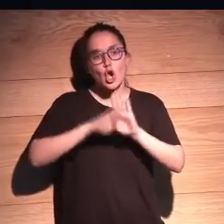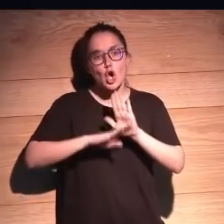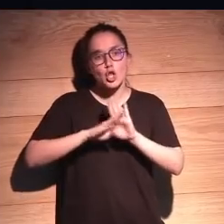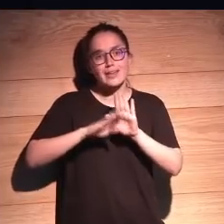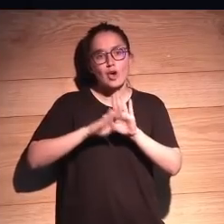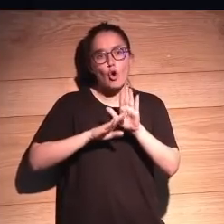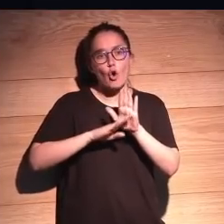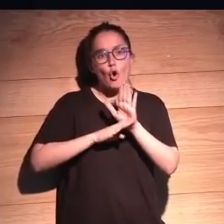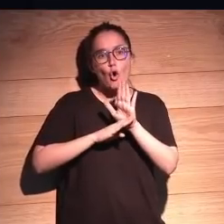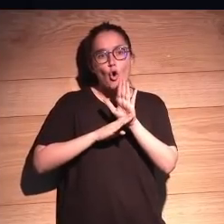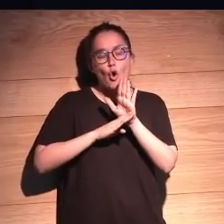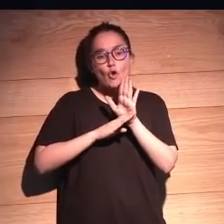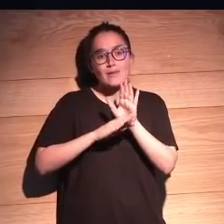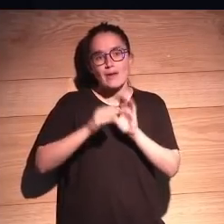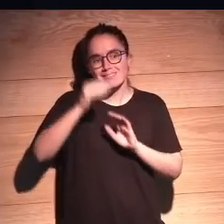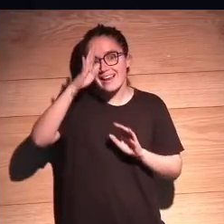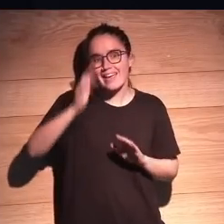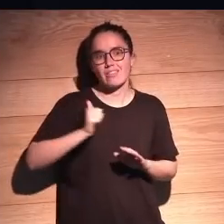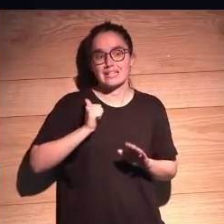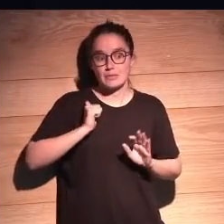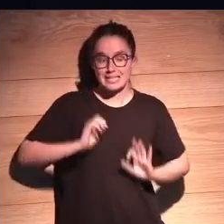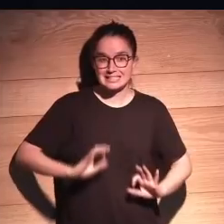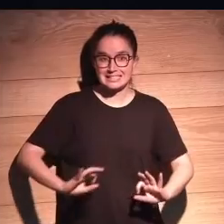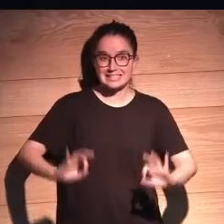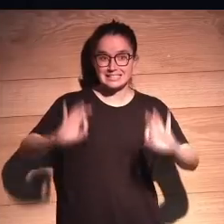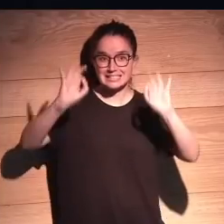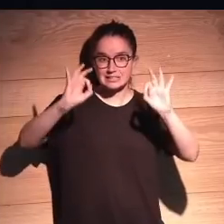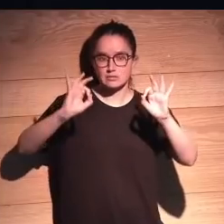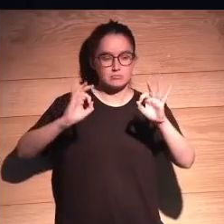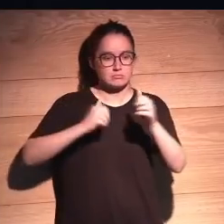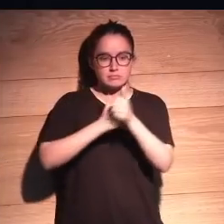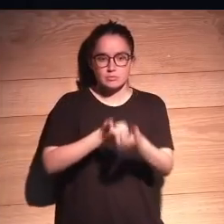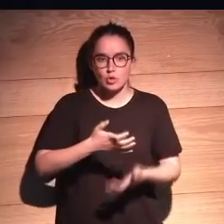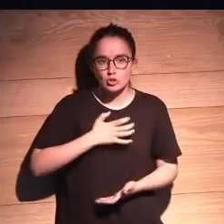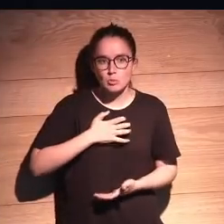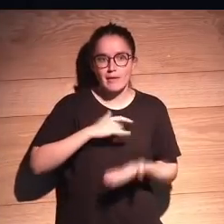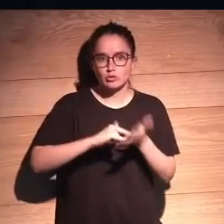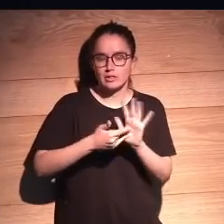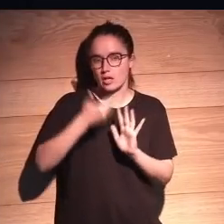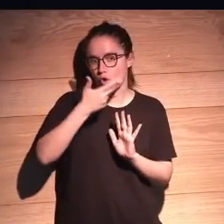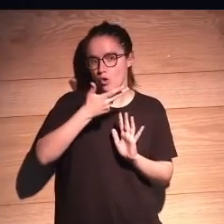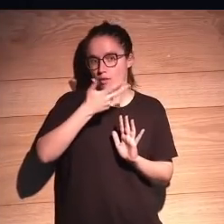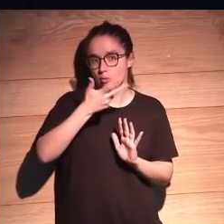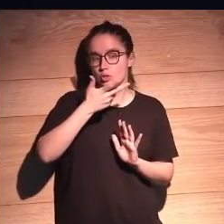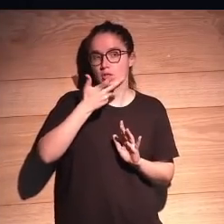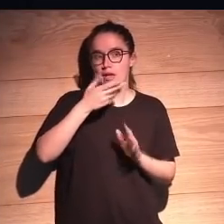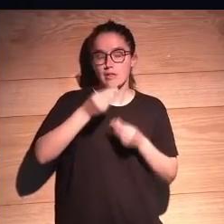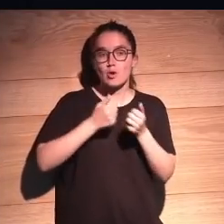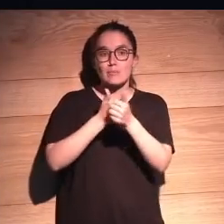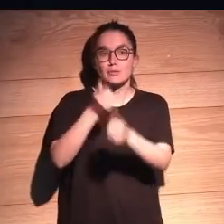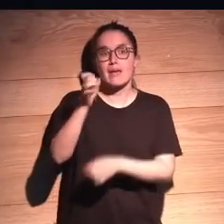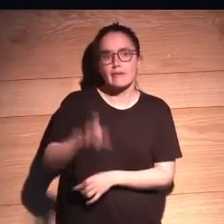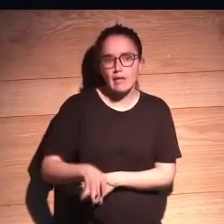fuente de una inteligencia artificial específica no sea trazable con técnicas que conocemos y trazamos la